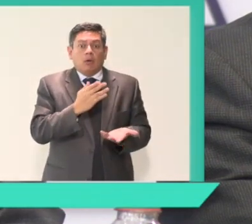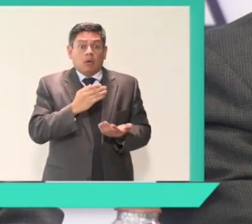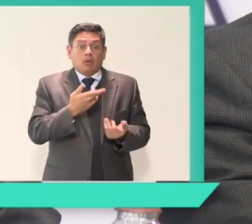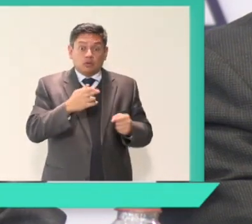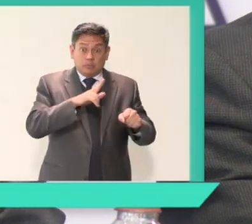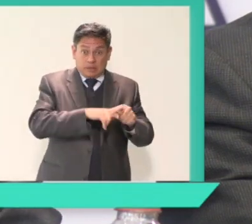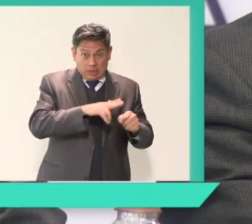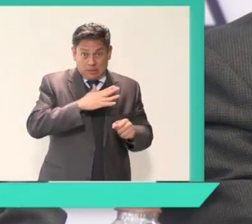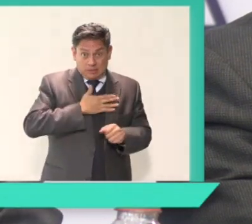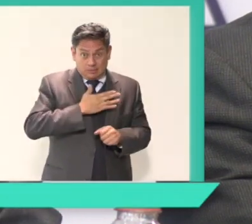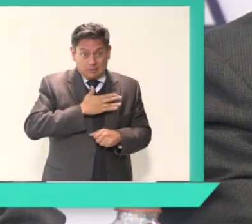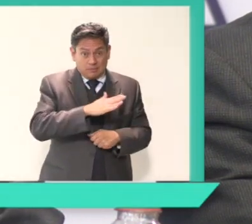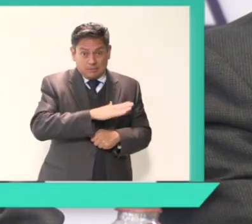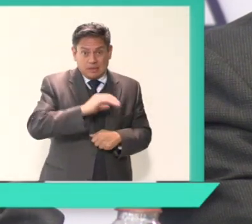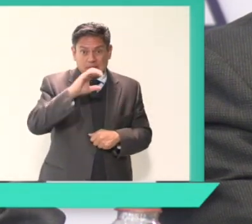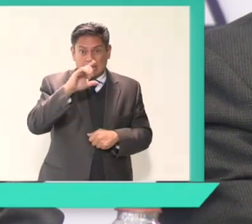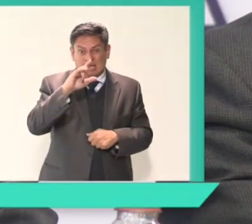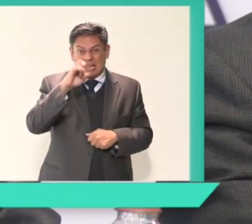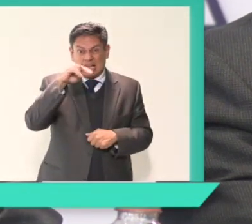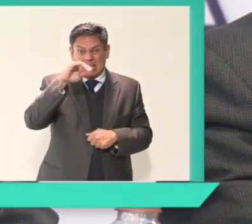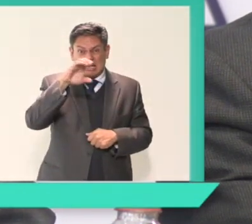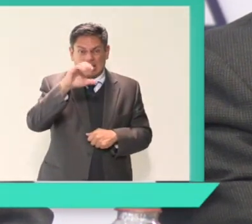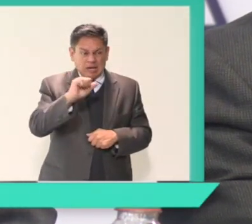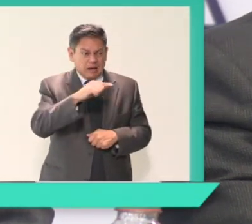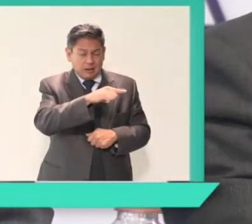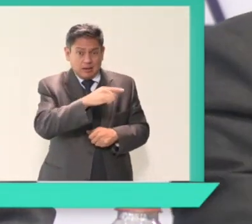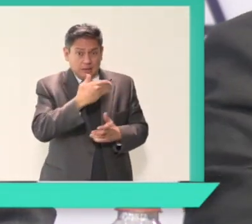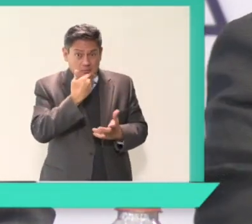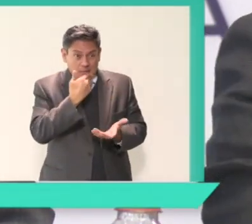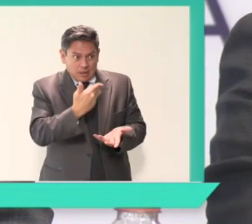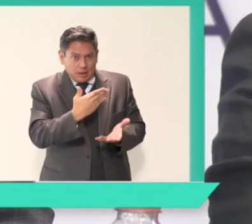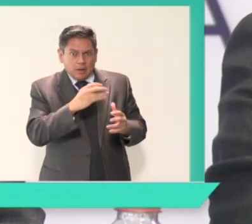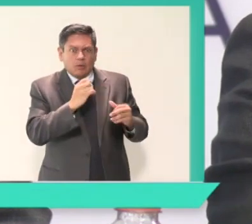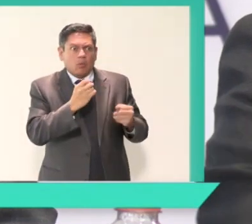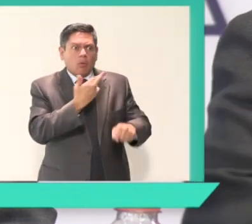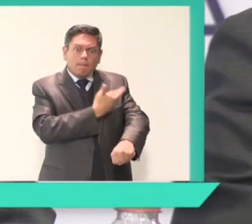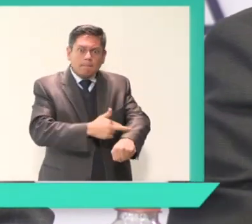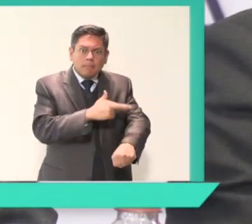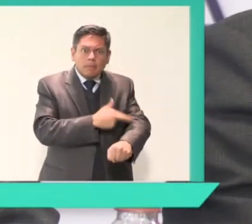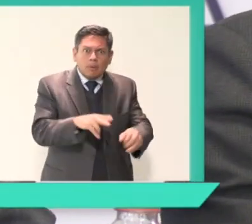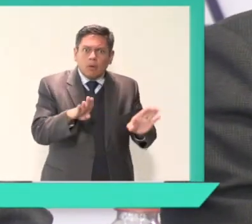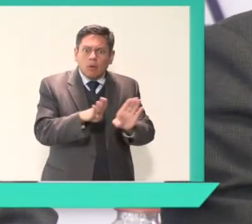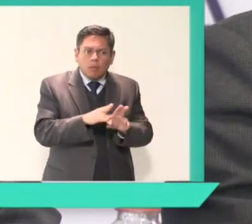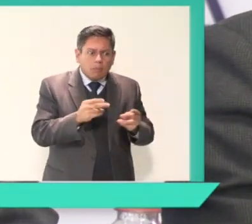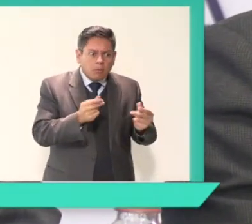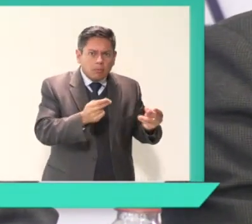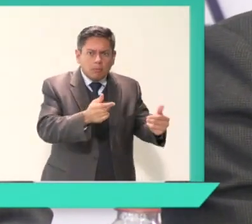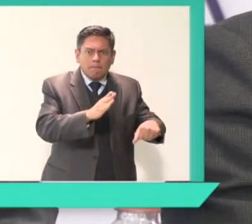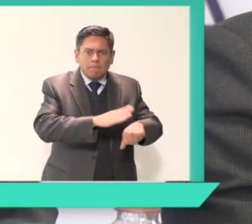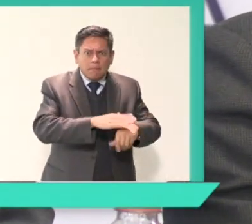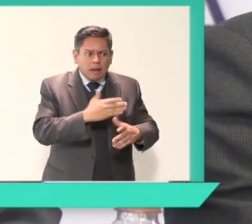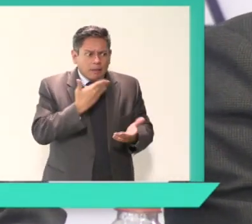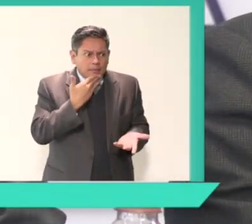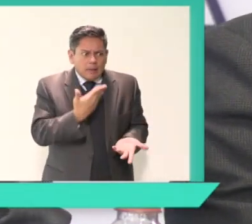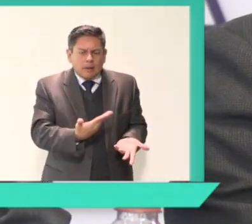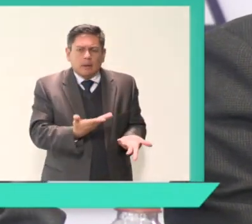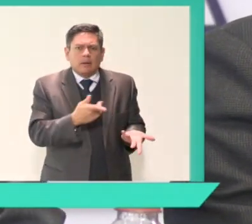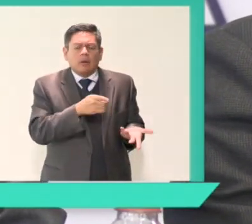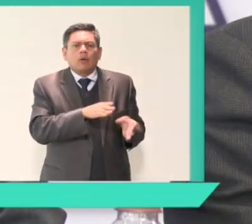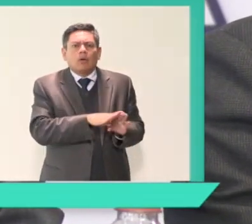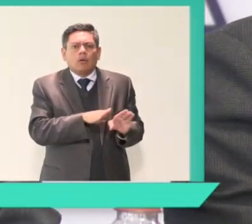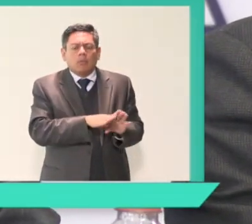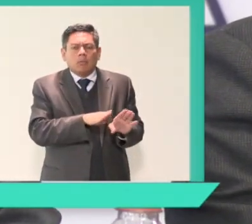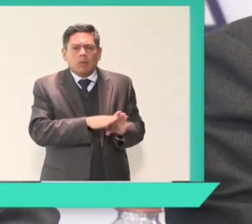cómo está y cómo puede mejorar los trámites y servicios, y eso no hace eco o no hay correlación